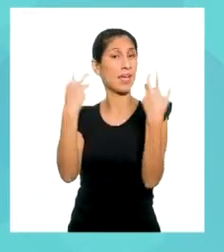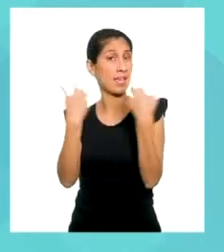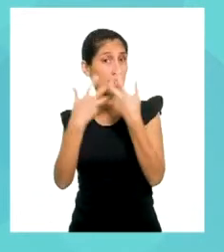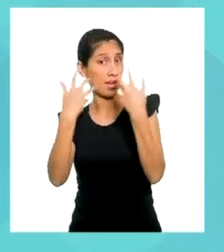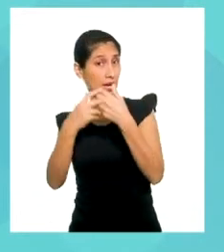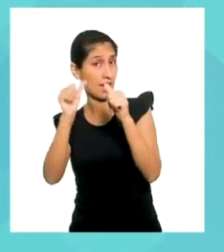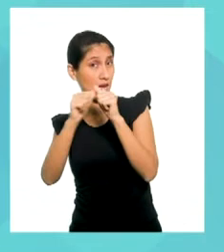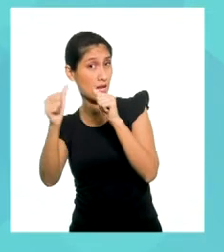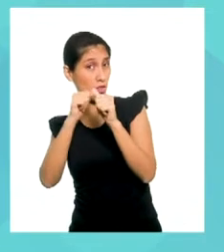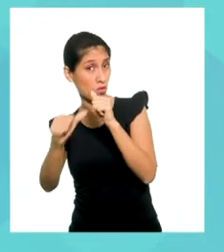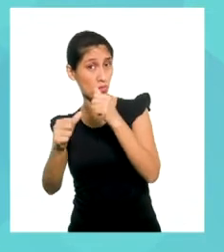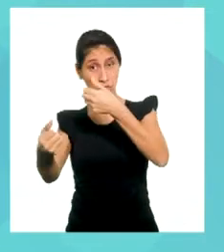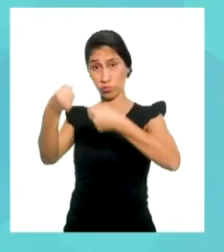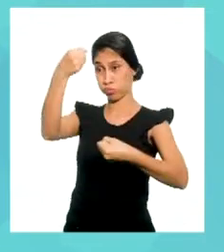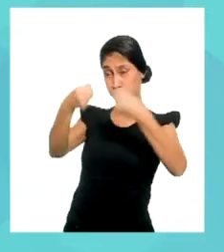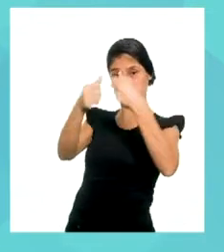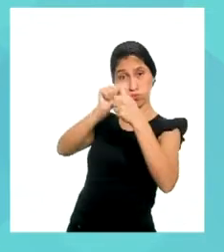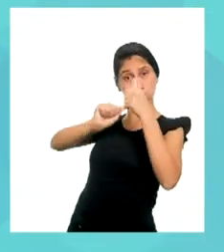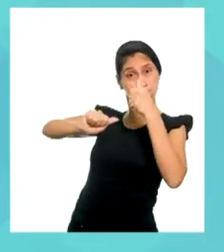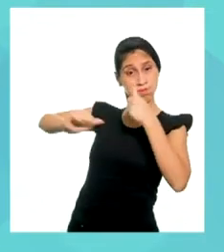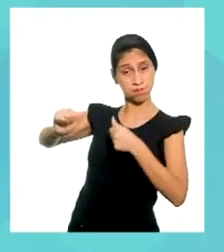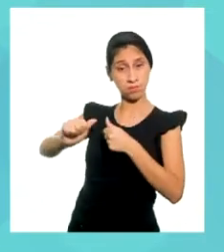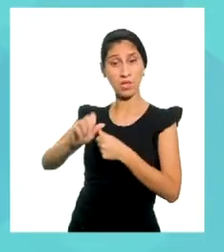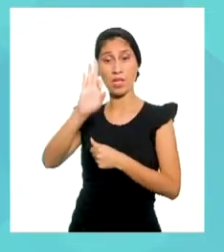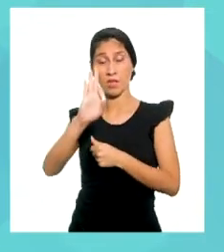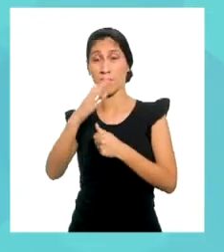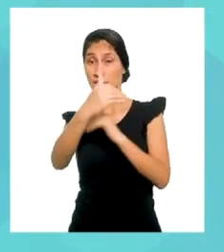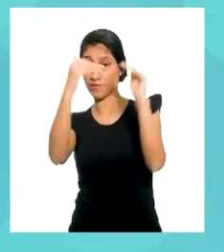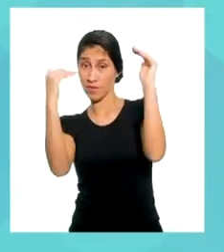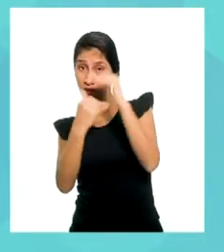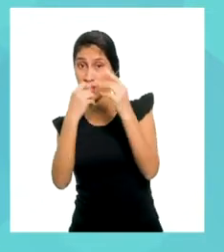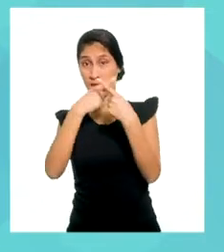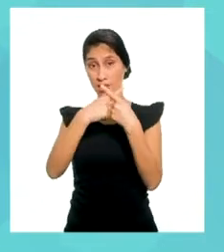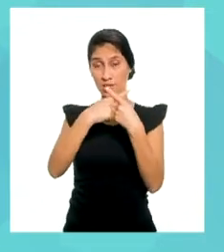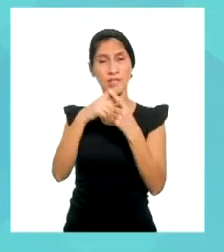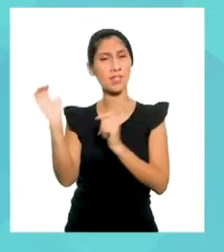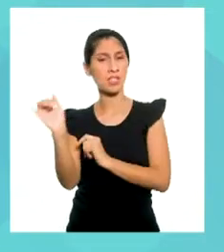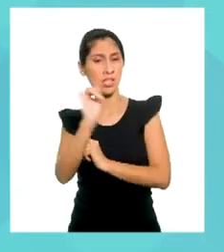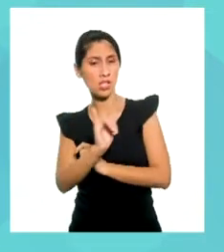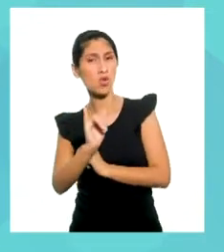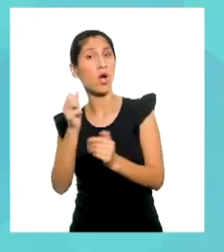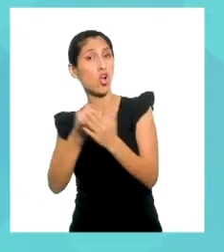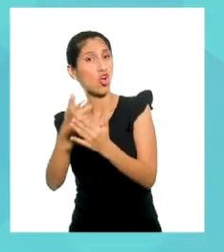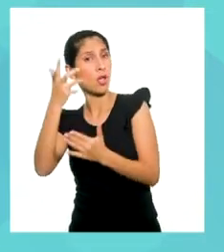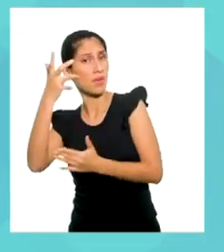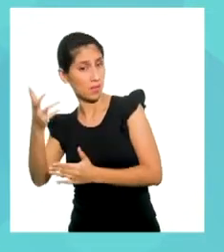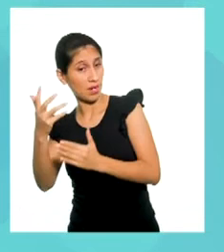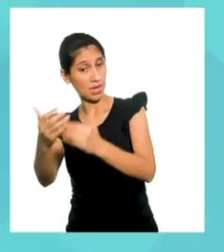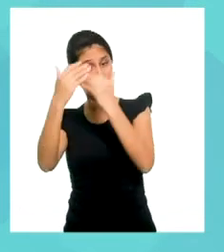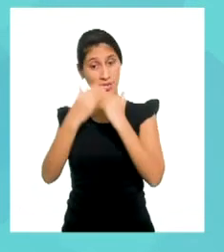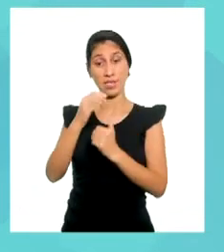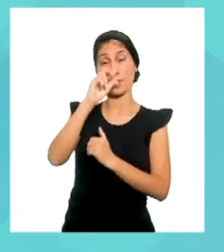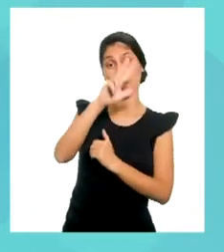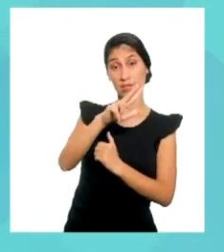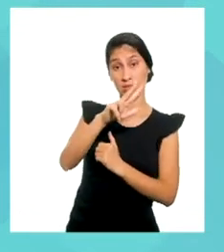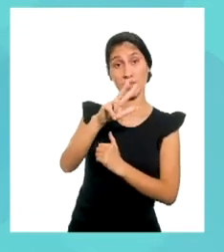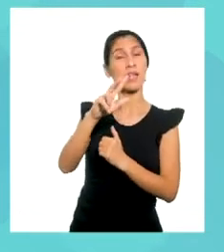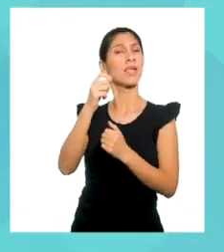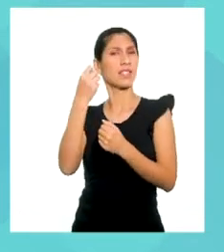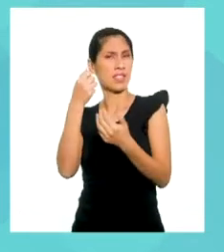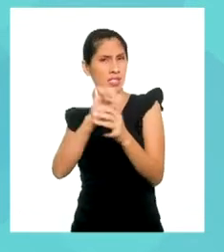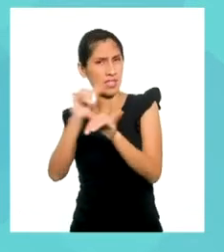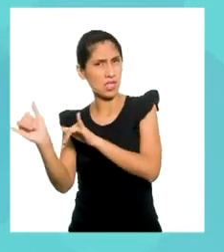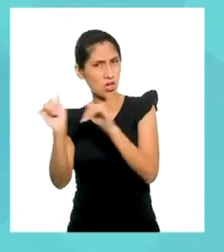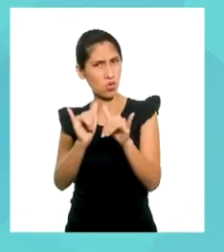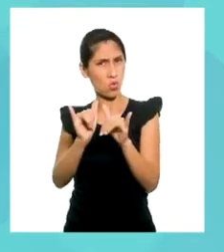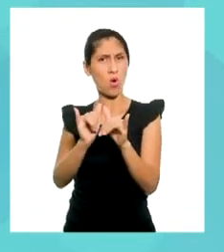kilómetros recorridos. F de X es el precio del servicio. Y 3, el precio por